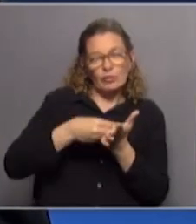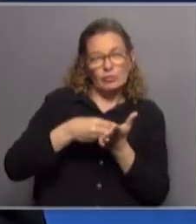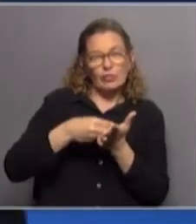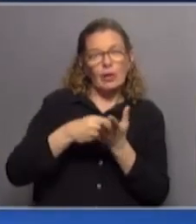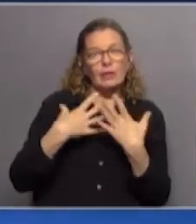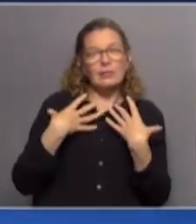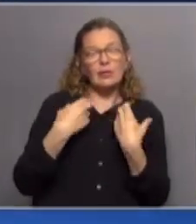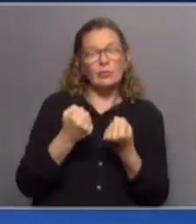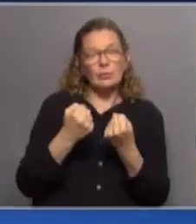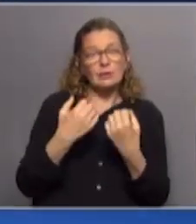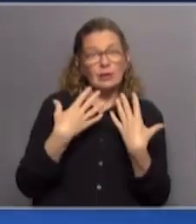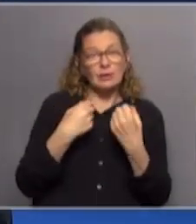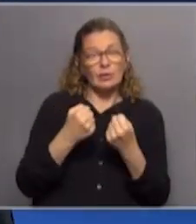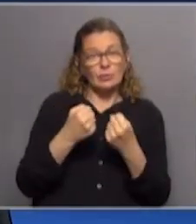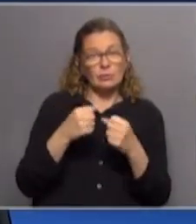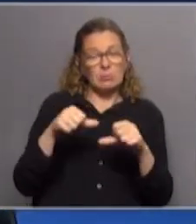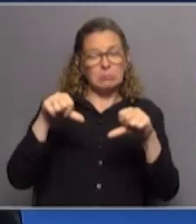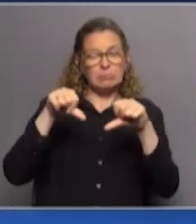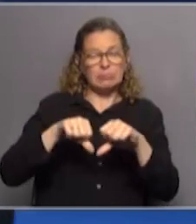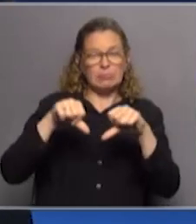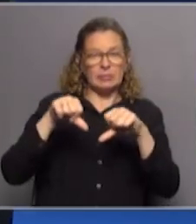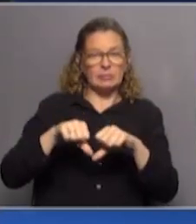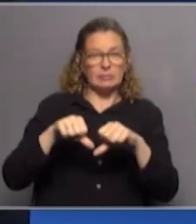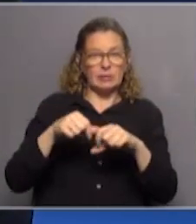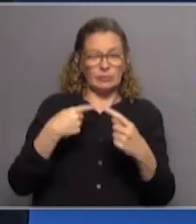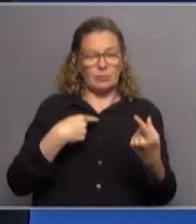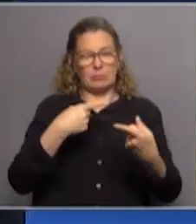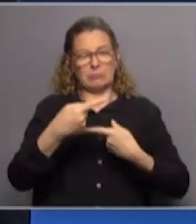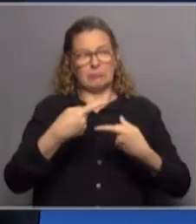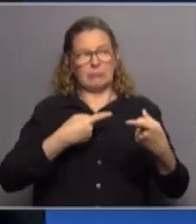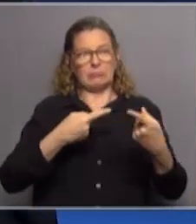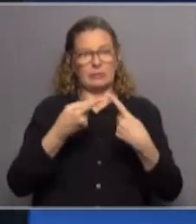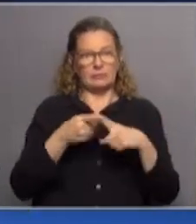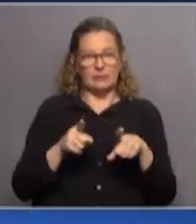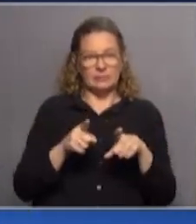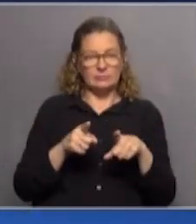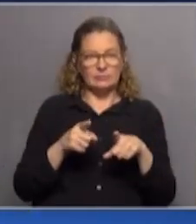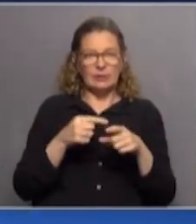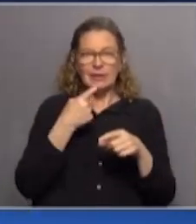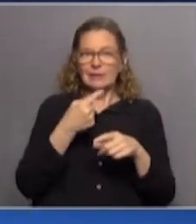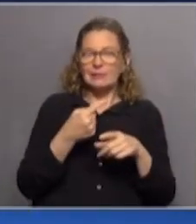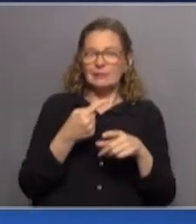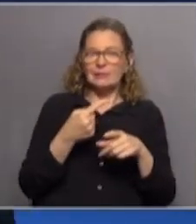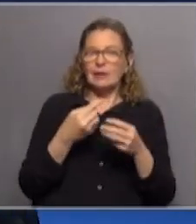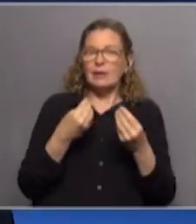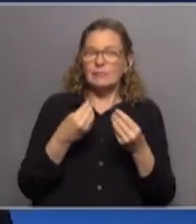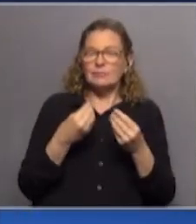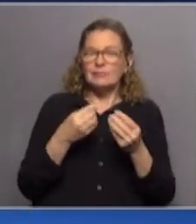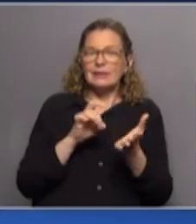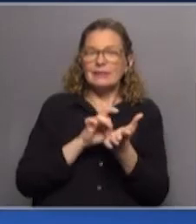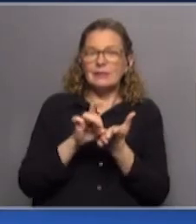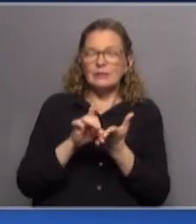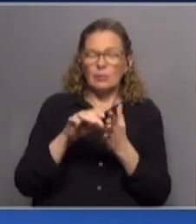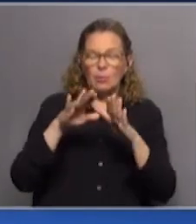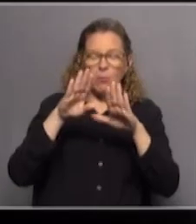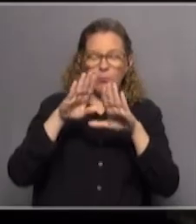y la salud está cada vez peor. Esa paradoja, digamos, se expresaba en que el sistema se